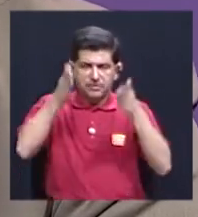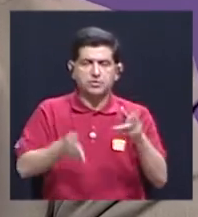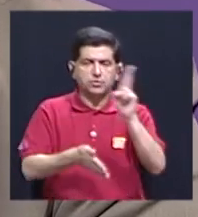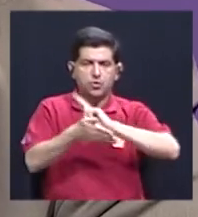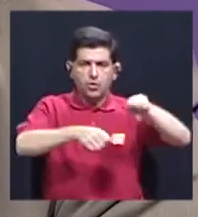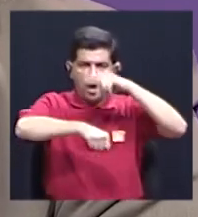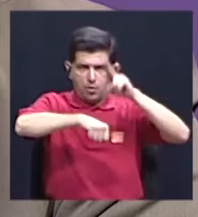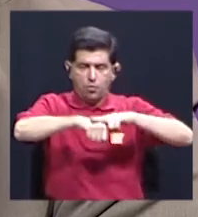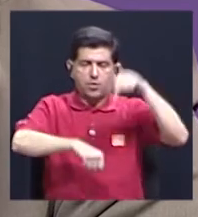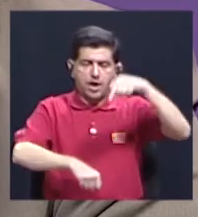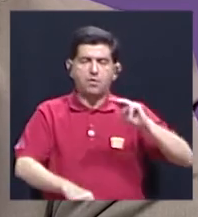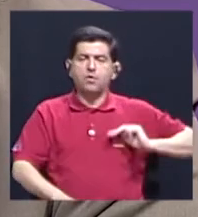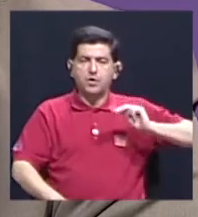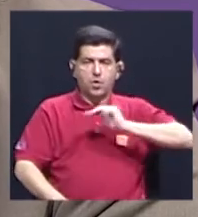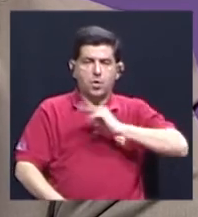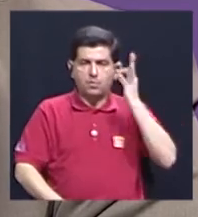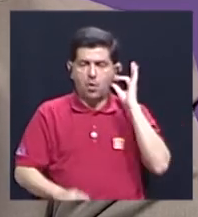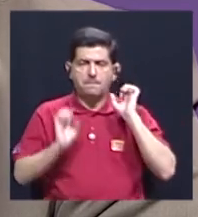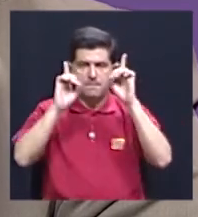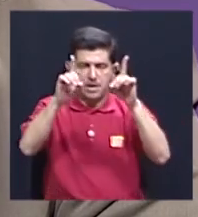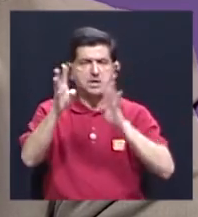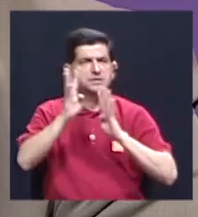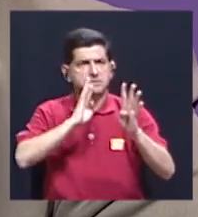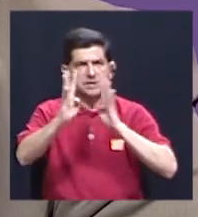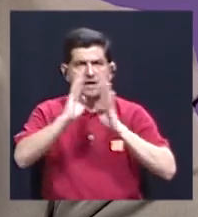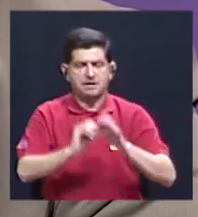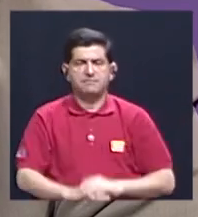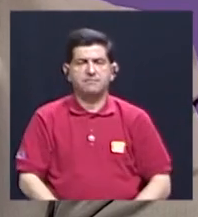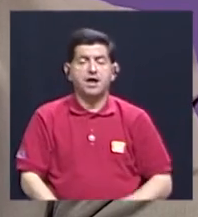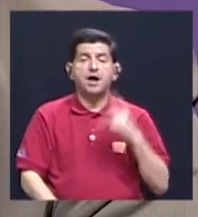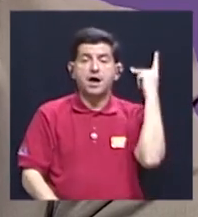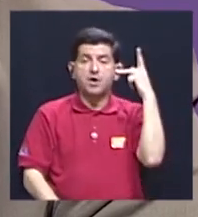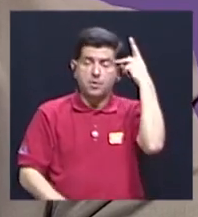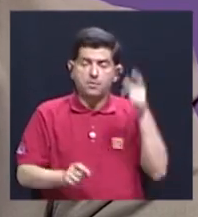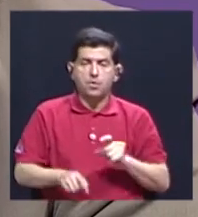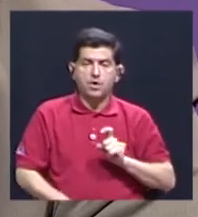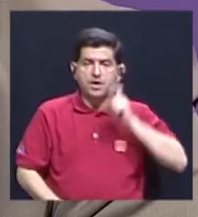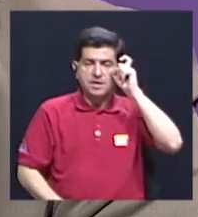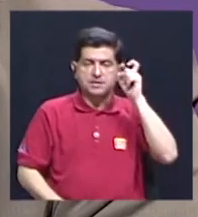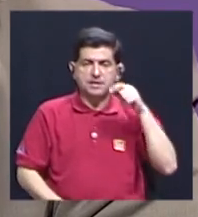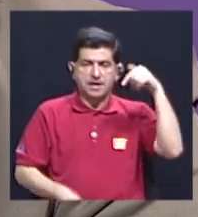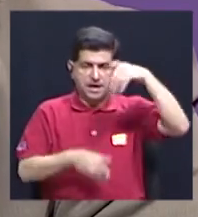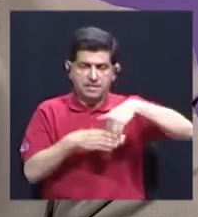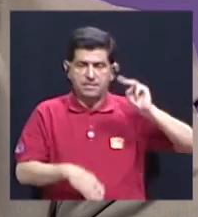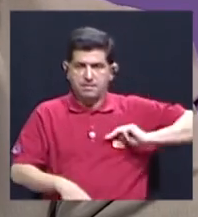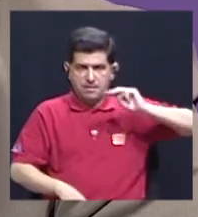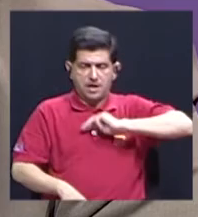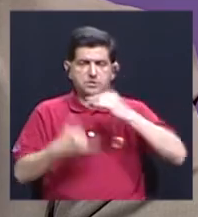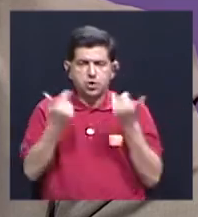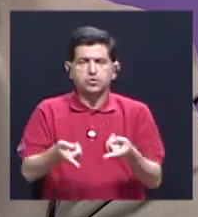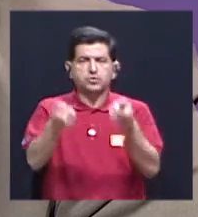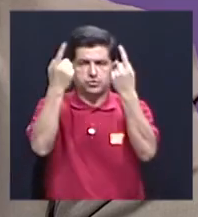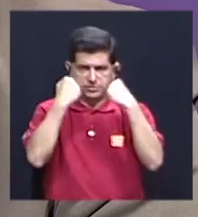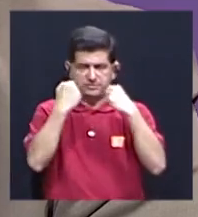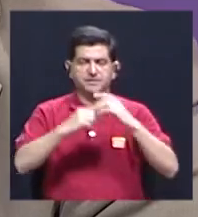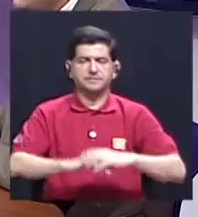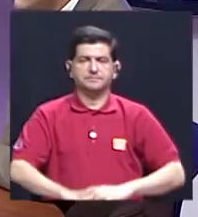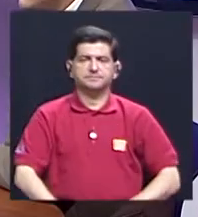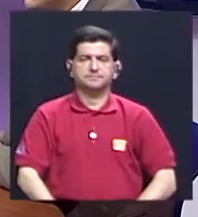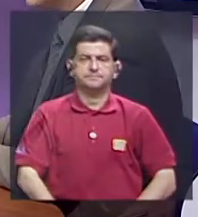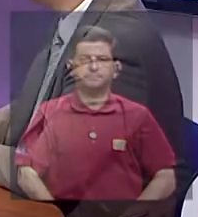hoy en funciones de ministra de Educación, hablando sobre las políticas de género en nuestro ministerio. Ya casi regresamos.